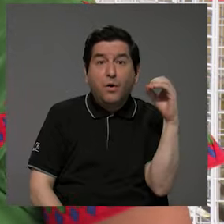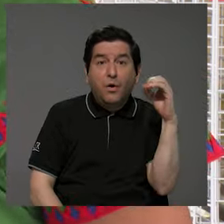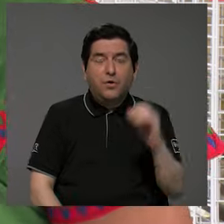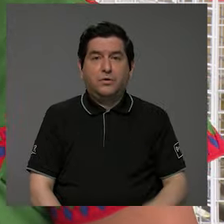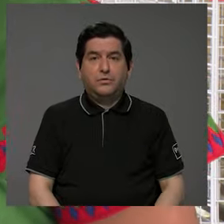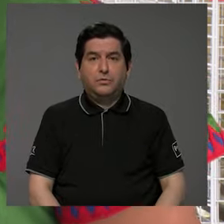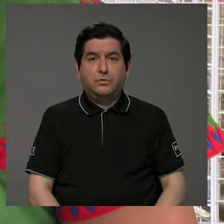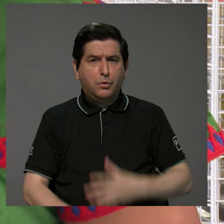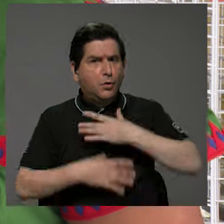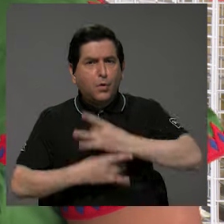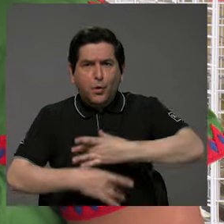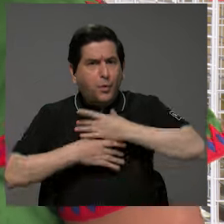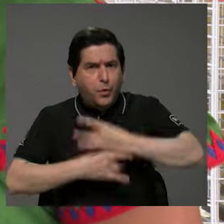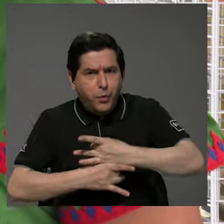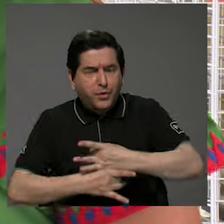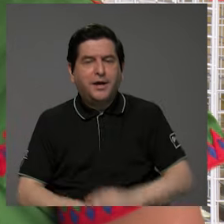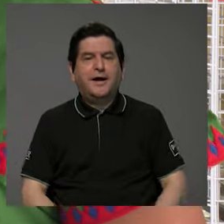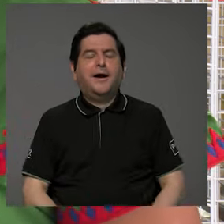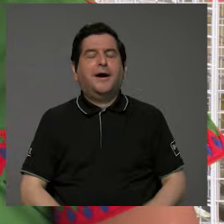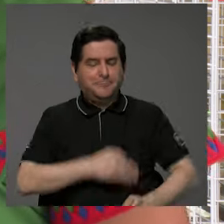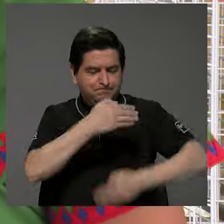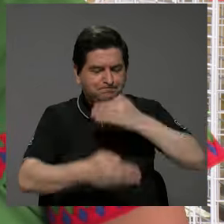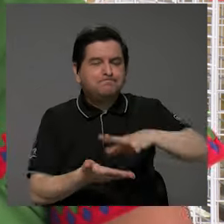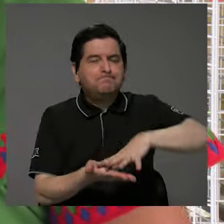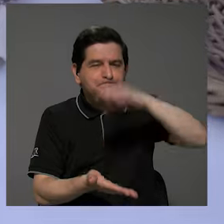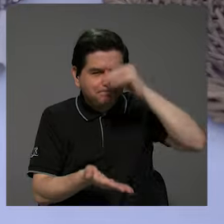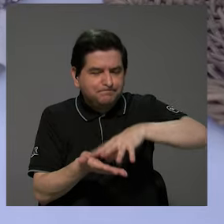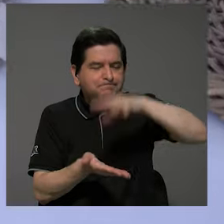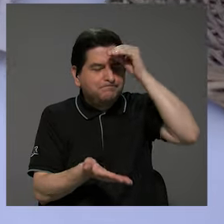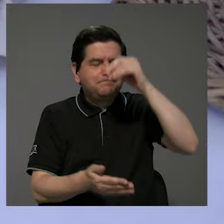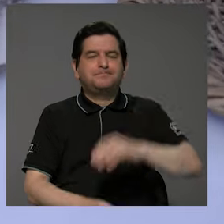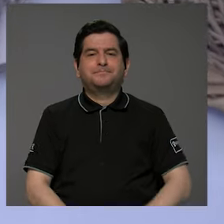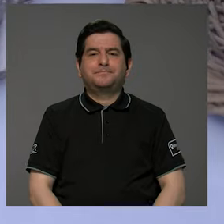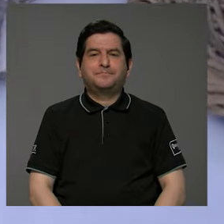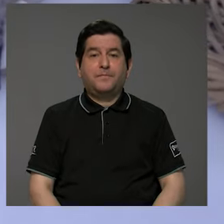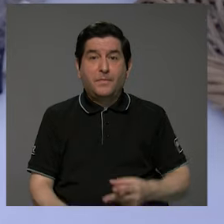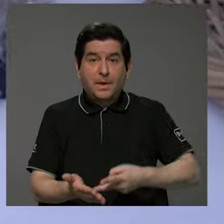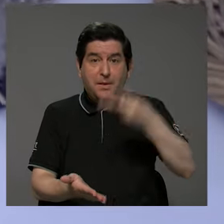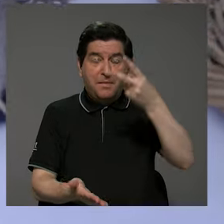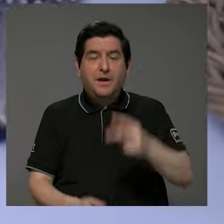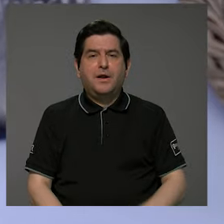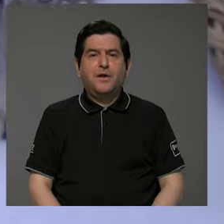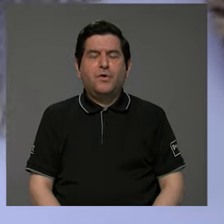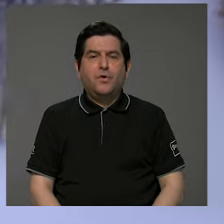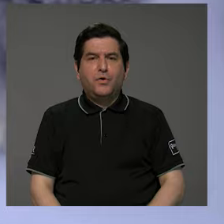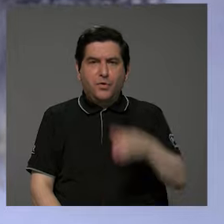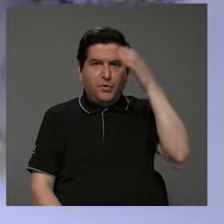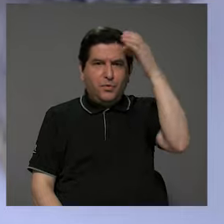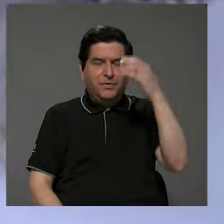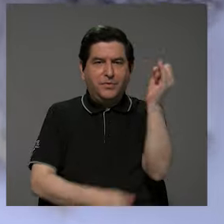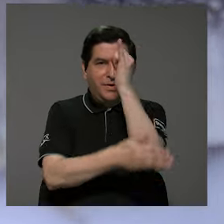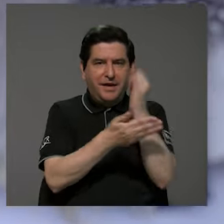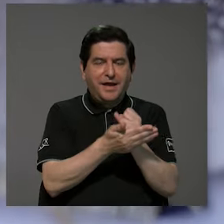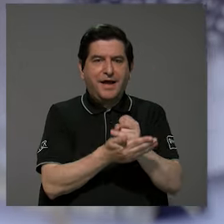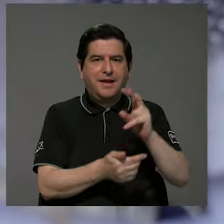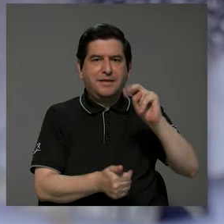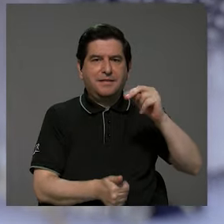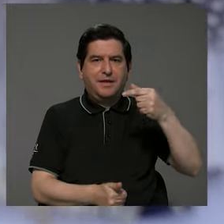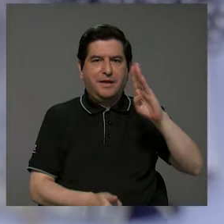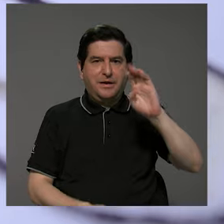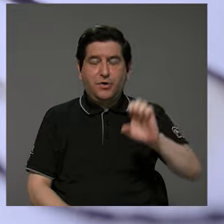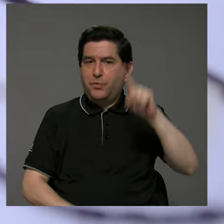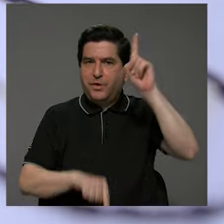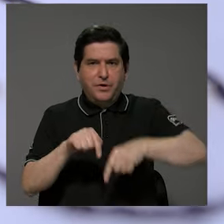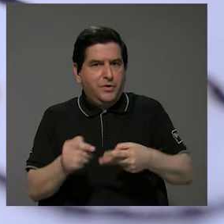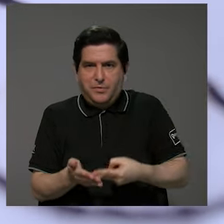tanto nos interesa, entonces vamos aprendiendo también. El valor y la riqueza cultural del arte Nube es incalculable,